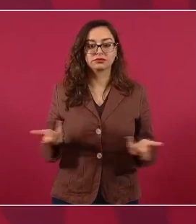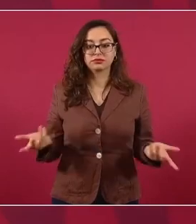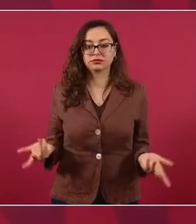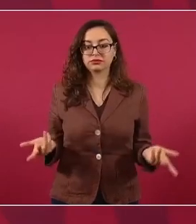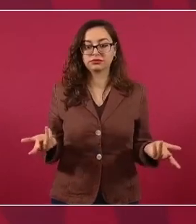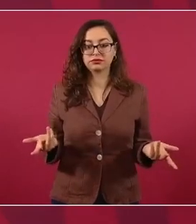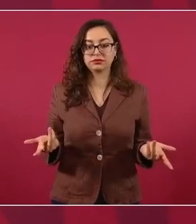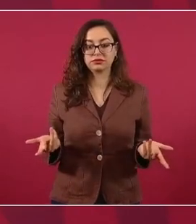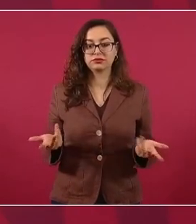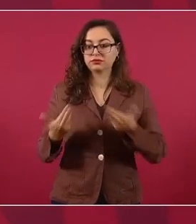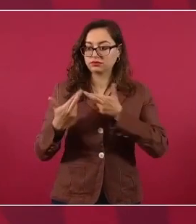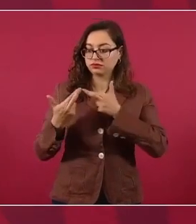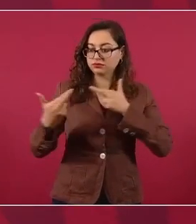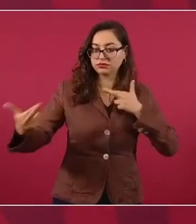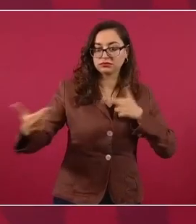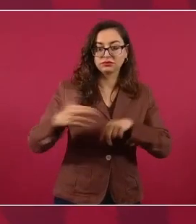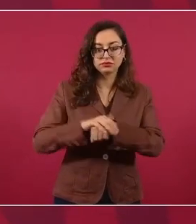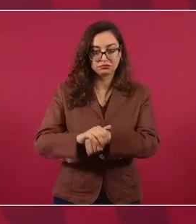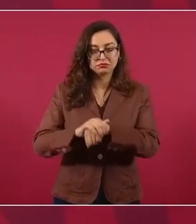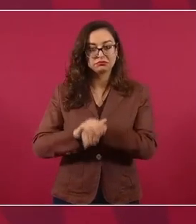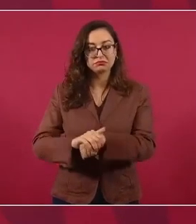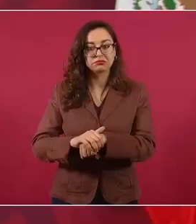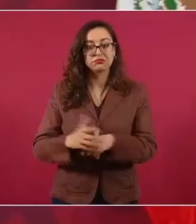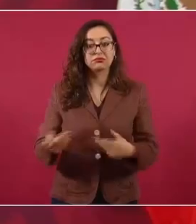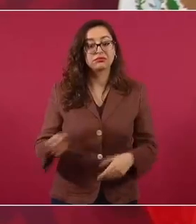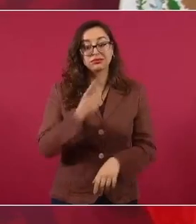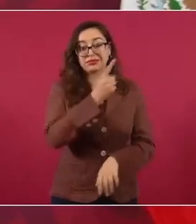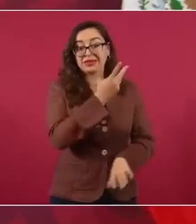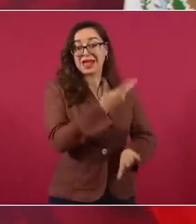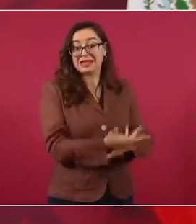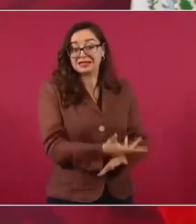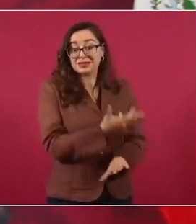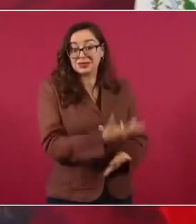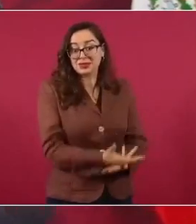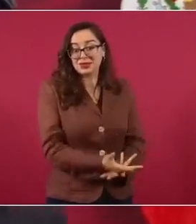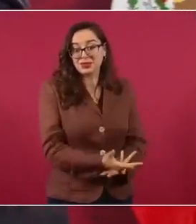hay una relación de amistad y con el gobierno de los Estados Unidos.